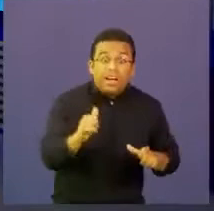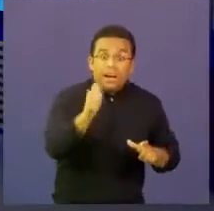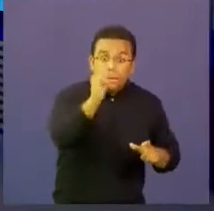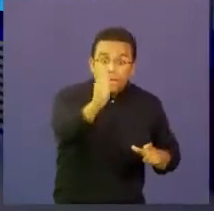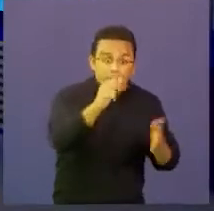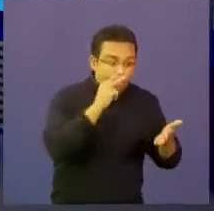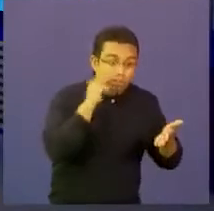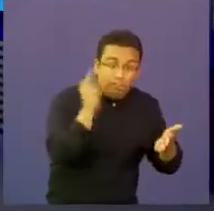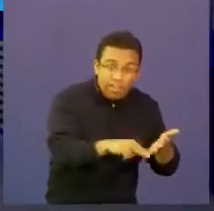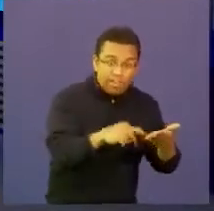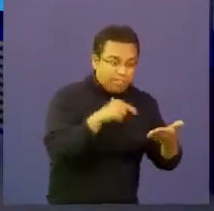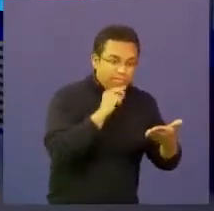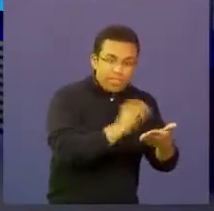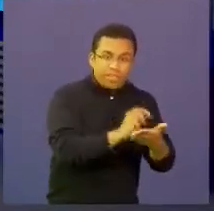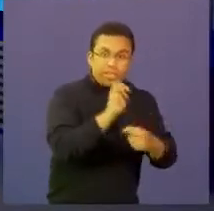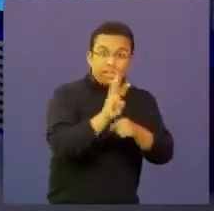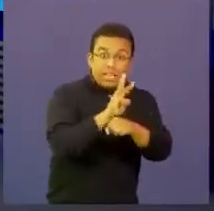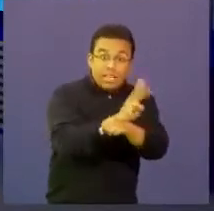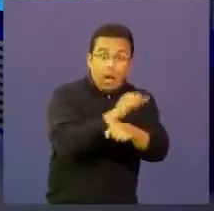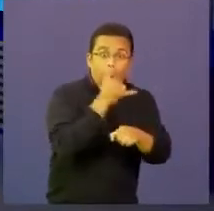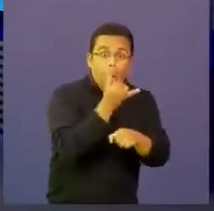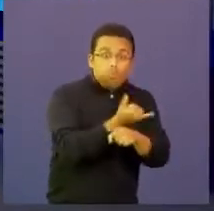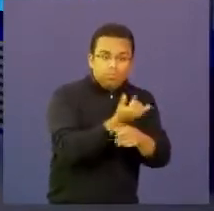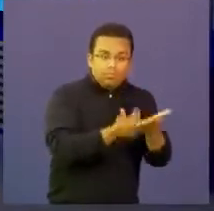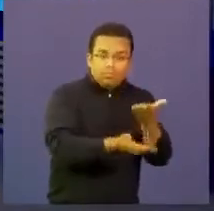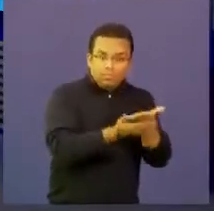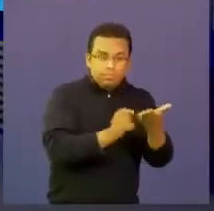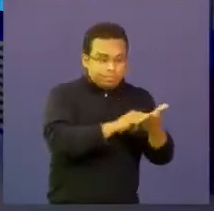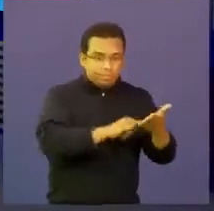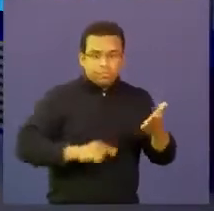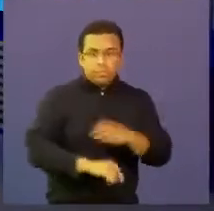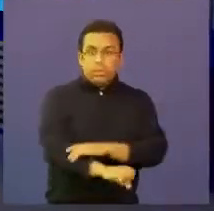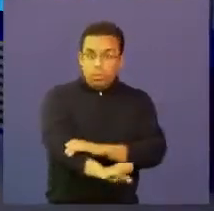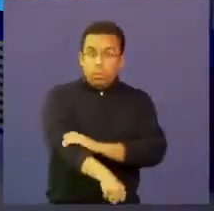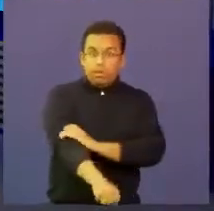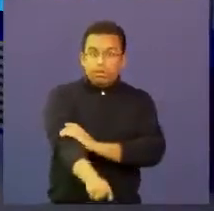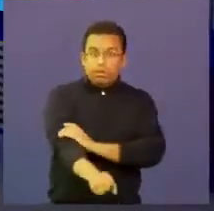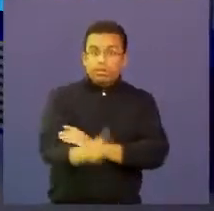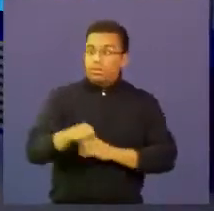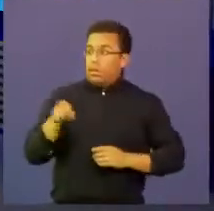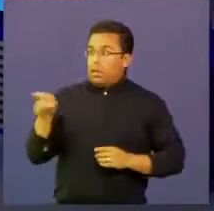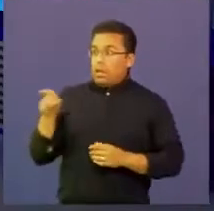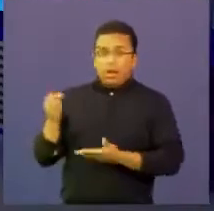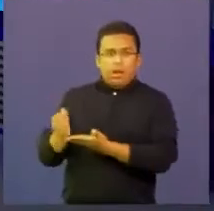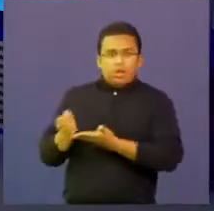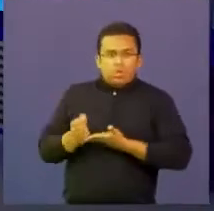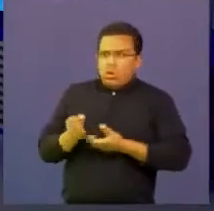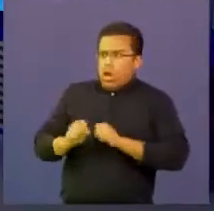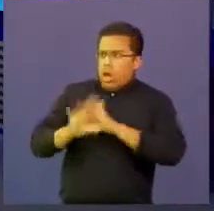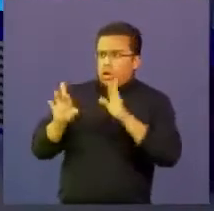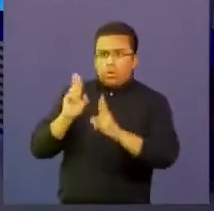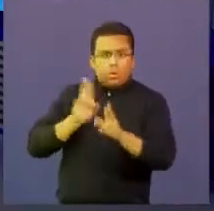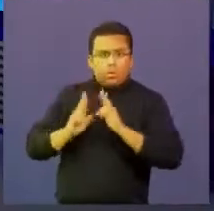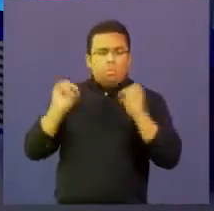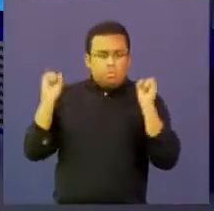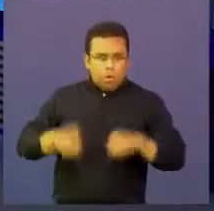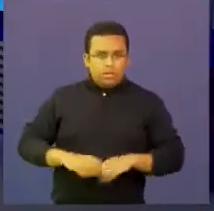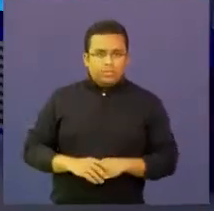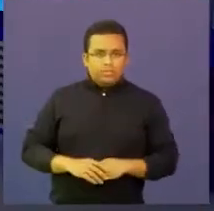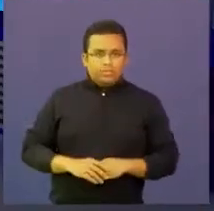miren qué está, está en la web, podemos encontrar. Y háganos preguntas que Camilo está aquí ayudándonos a contestar. Bueno,